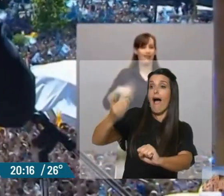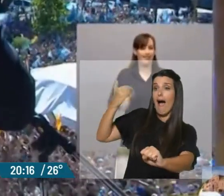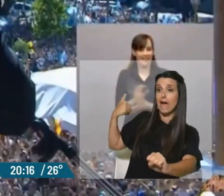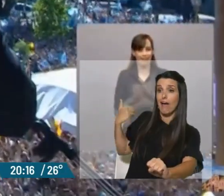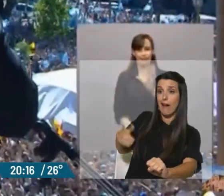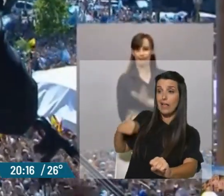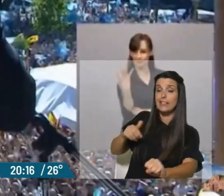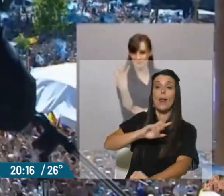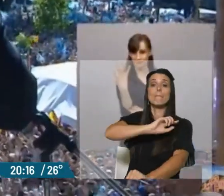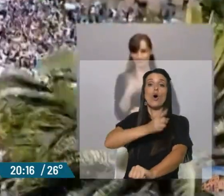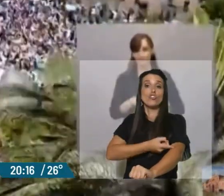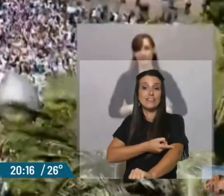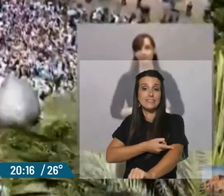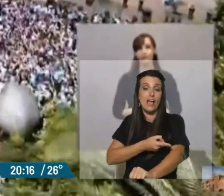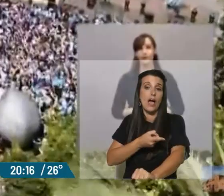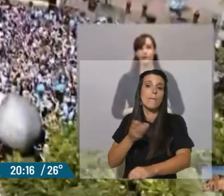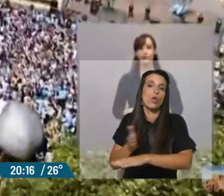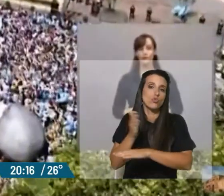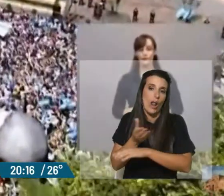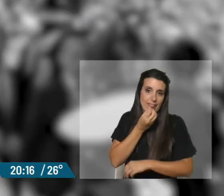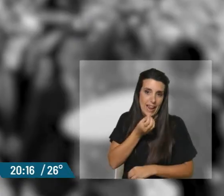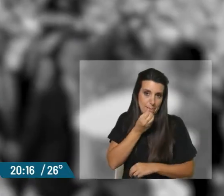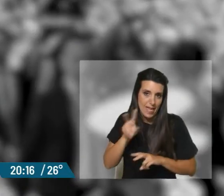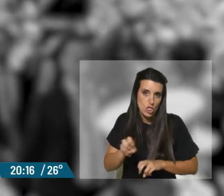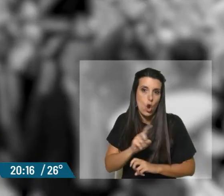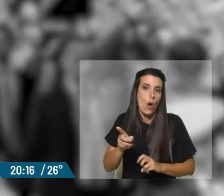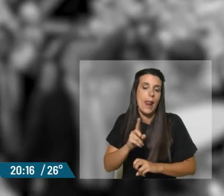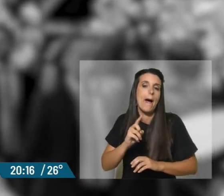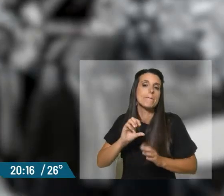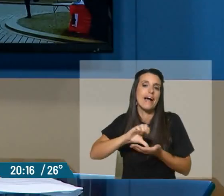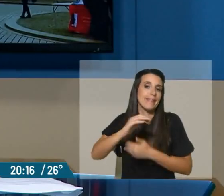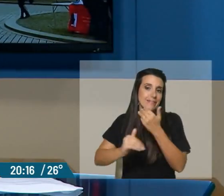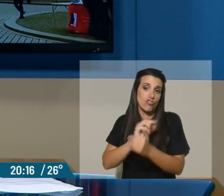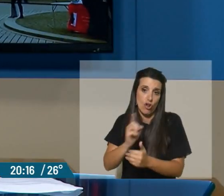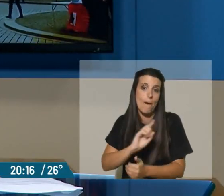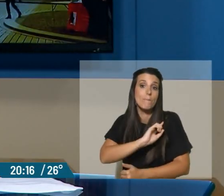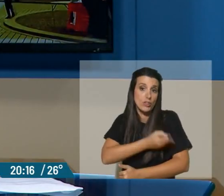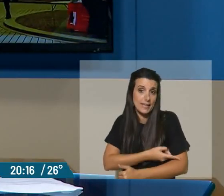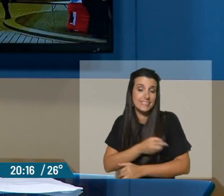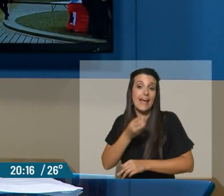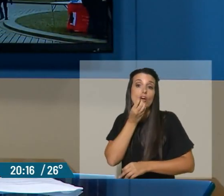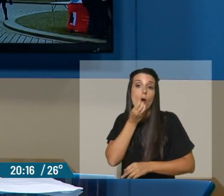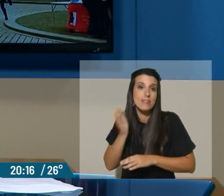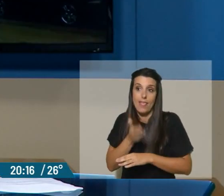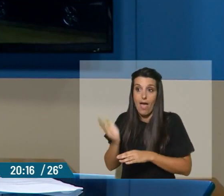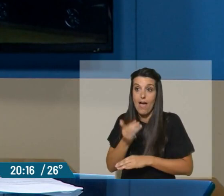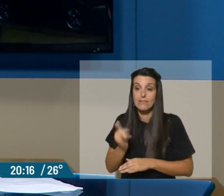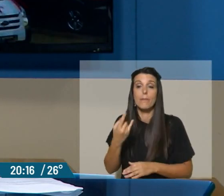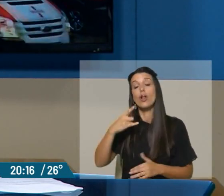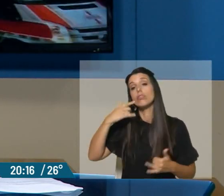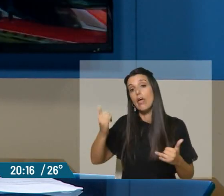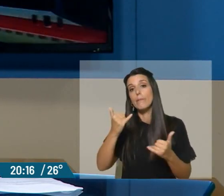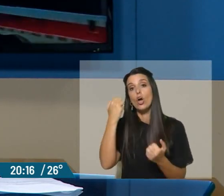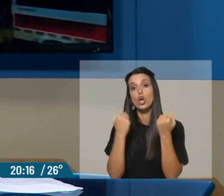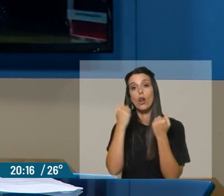una potencia, era una potencia productora de alimentos, no necesariamente un país desarrollado, pero una potencia productora de alimentos. Y, bueno, con el tiempo, la